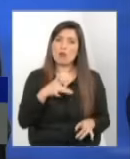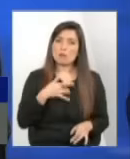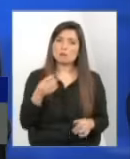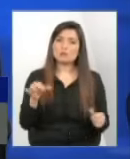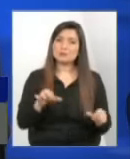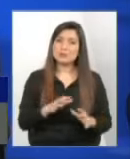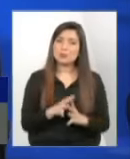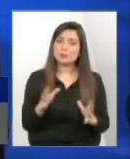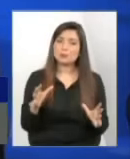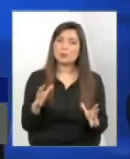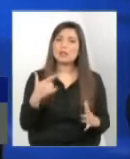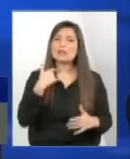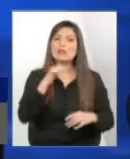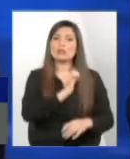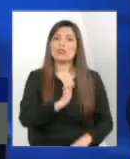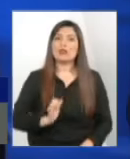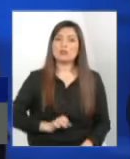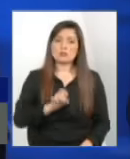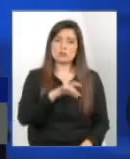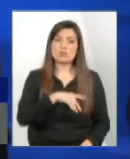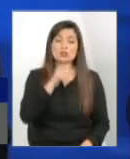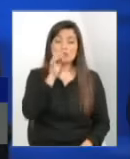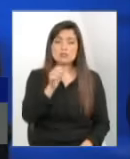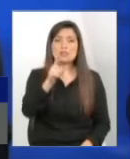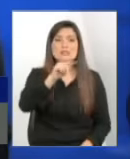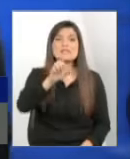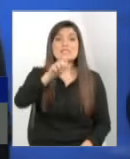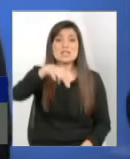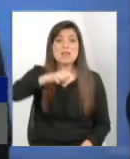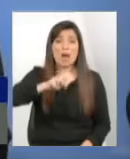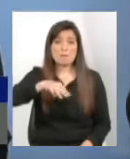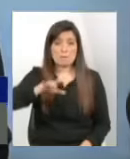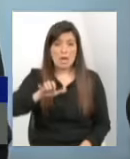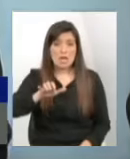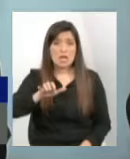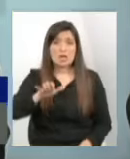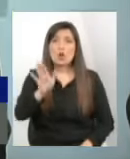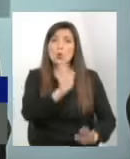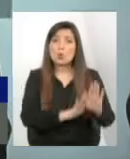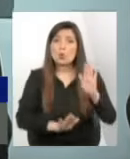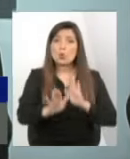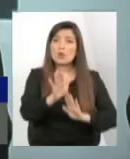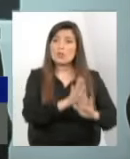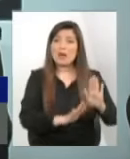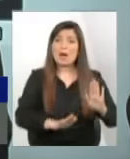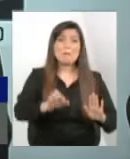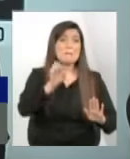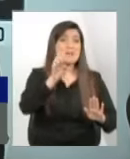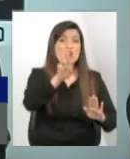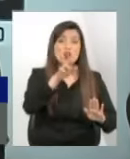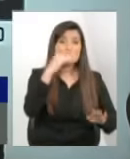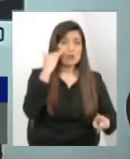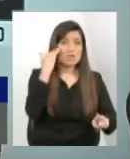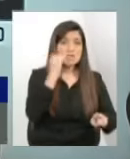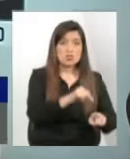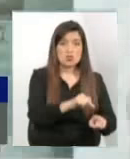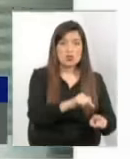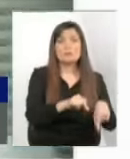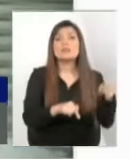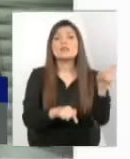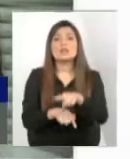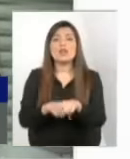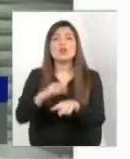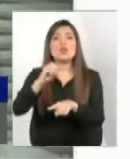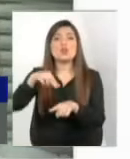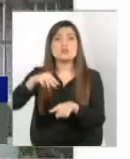que el Estado chileno el Sename tengo que decirlo el Sename cuida más mal a los niños que lo que la CONAF cuida